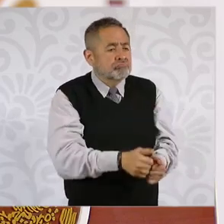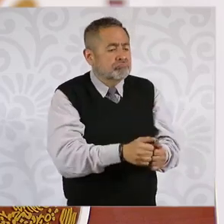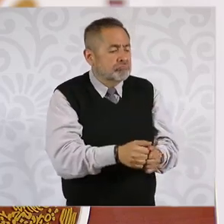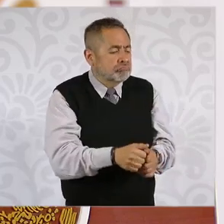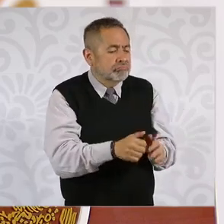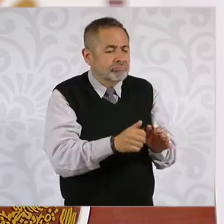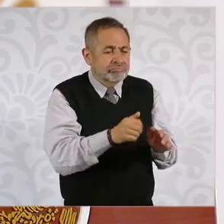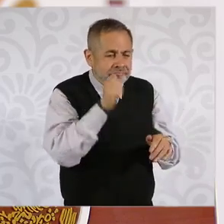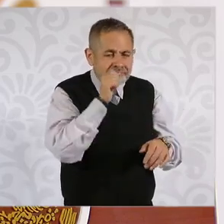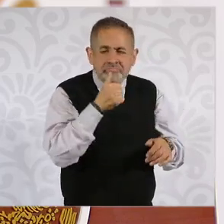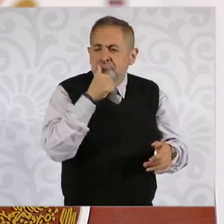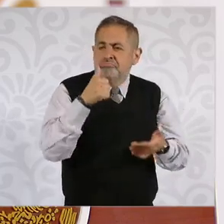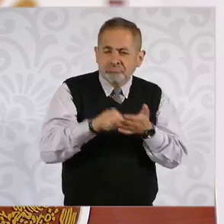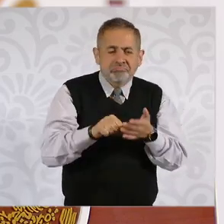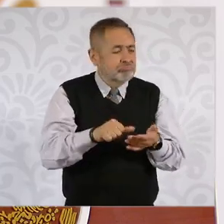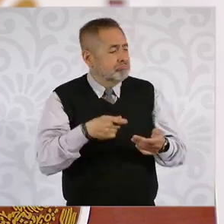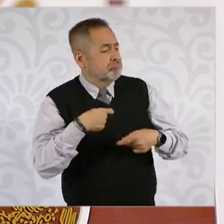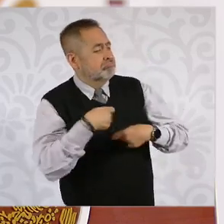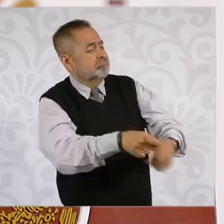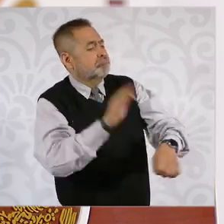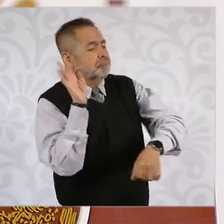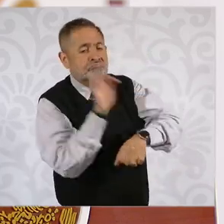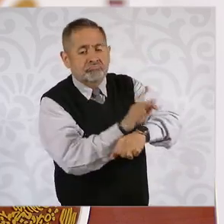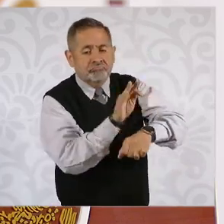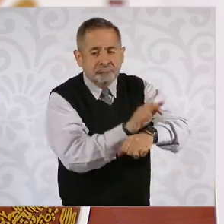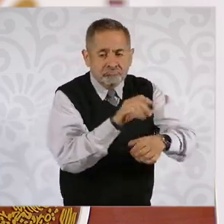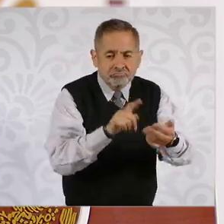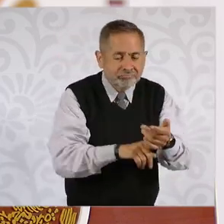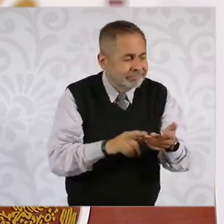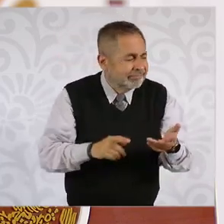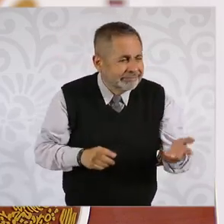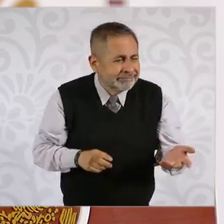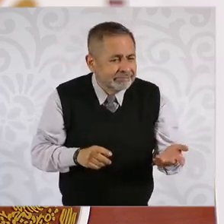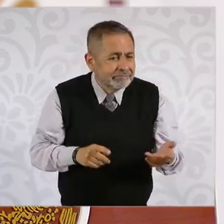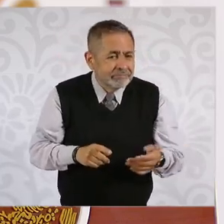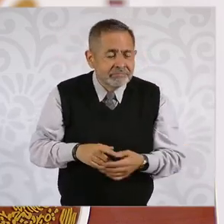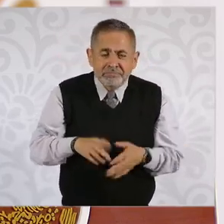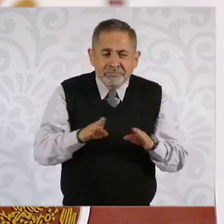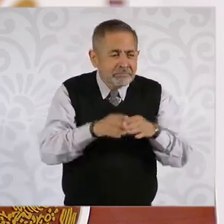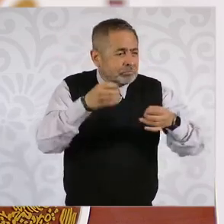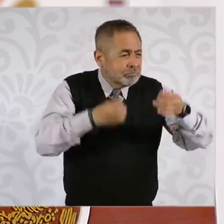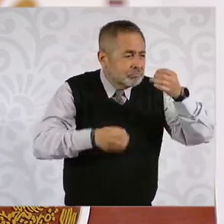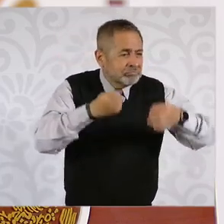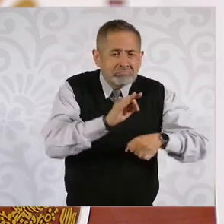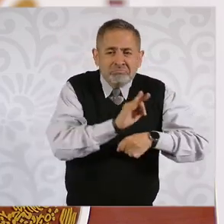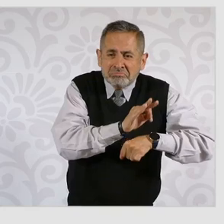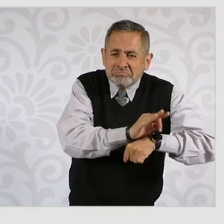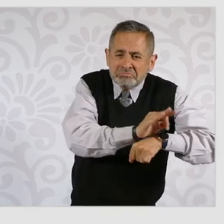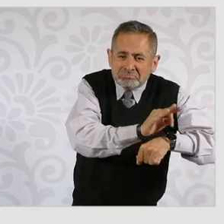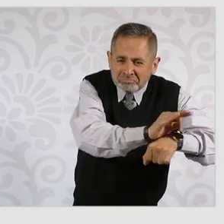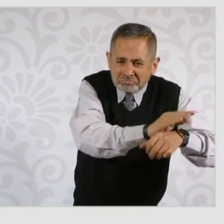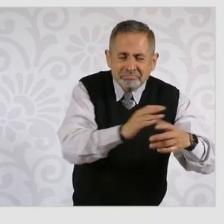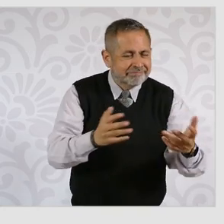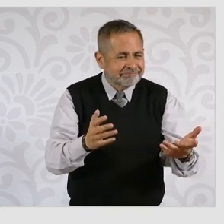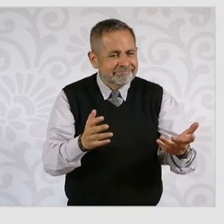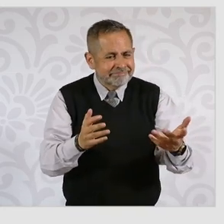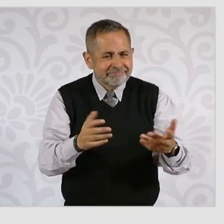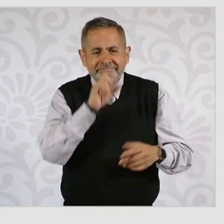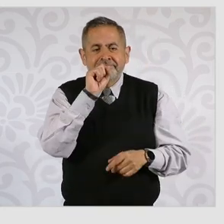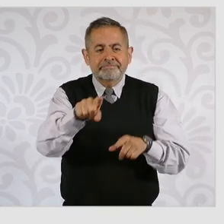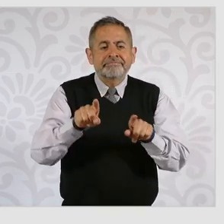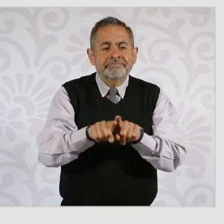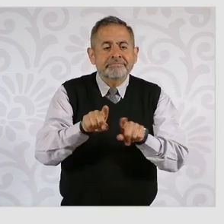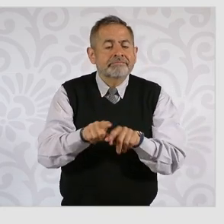sur de la ciudad al altiplano. Y está también el caso del